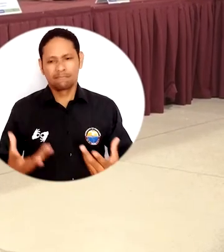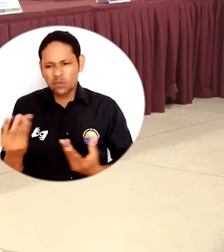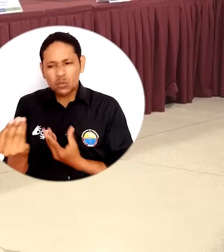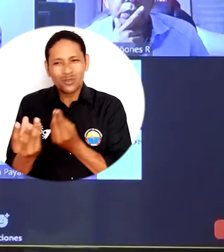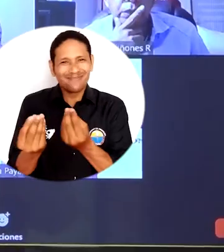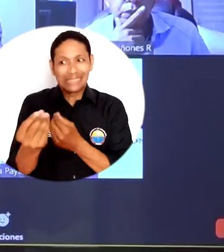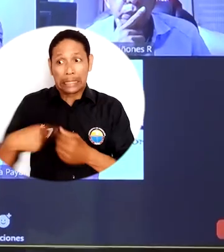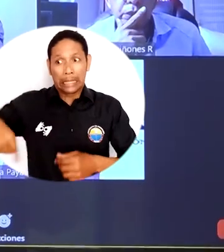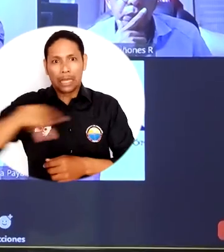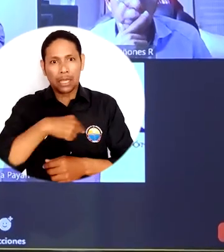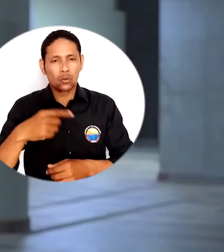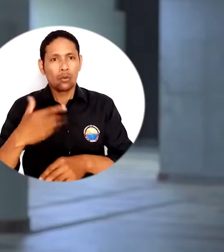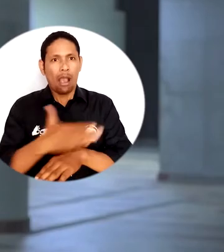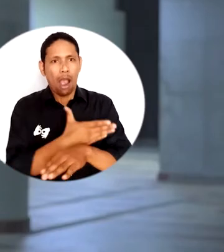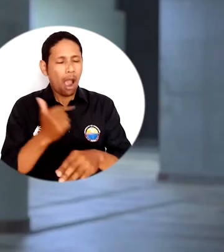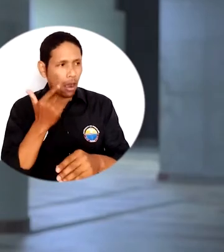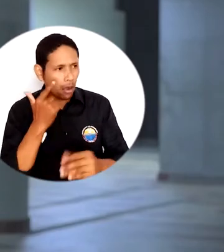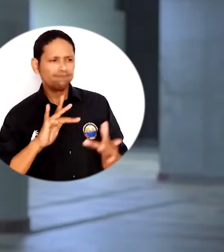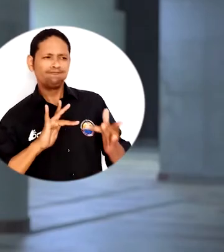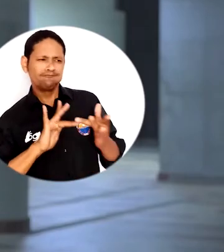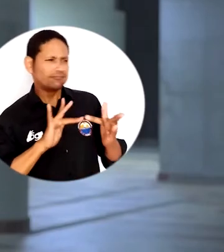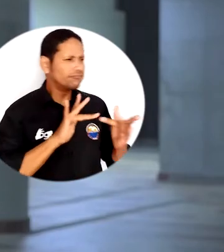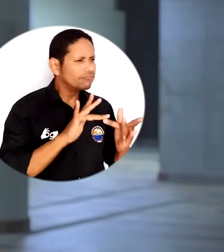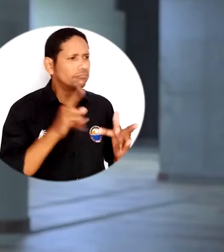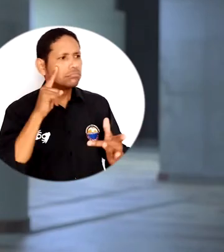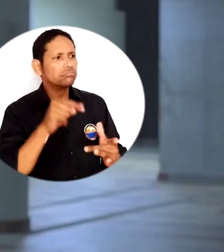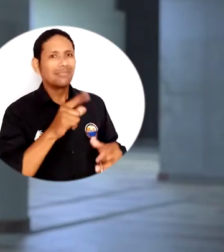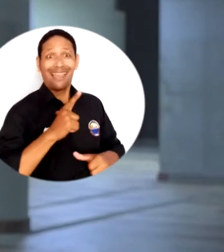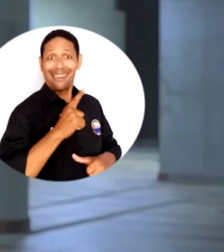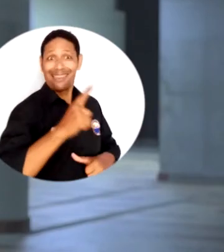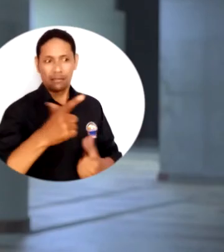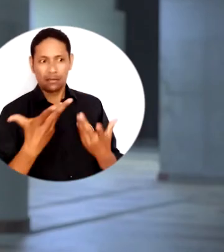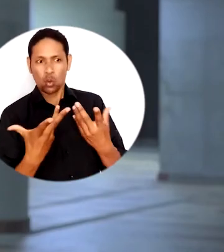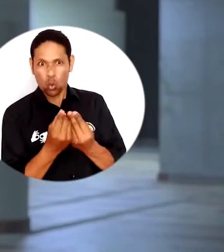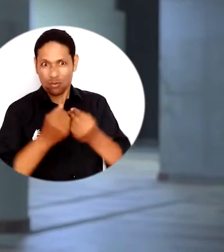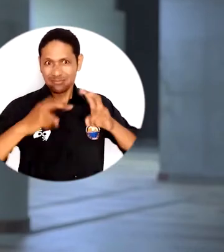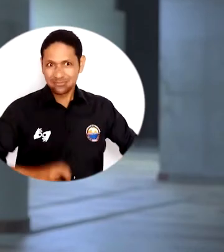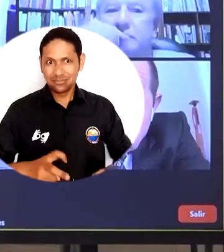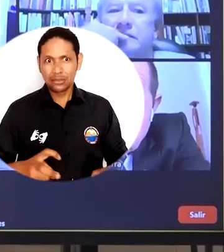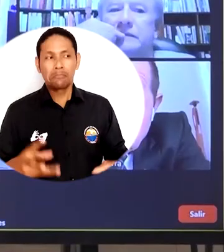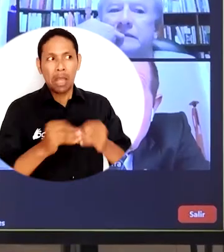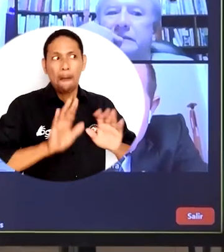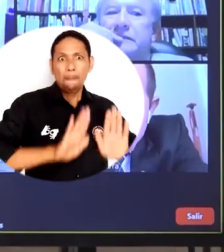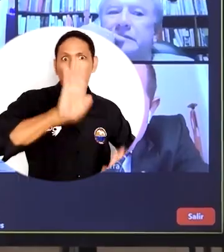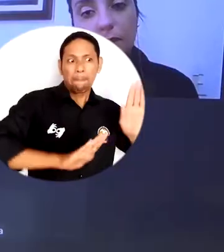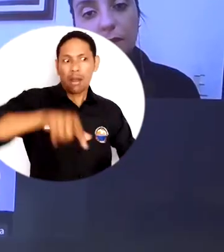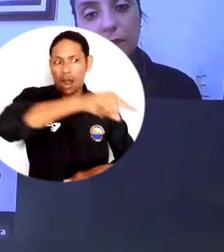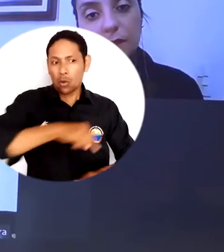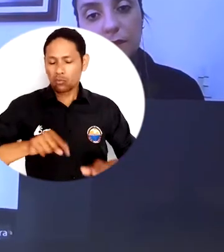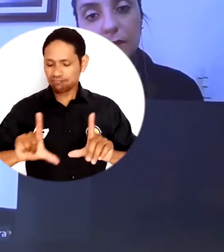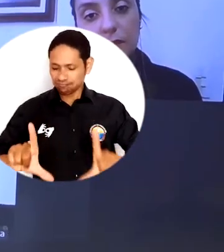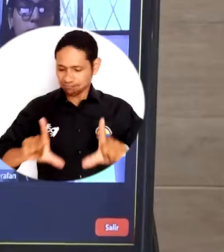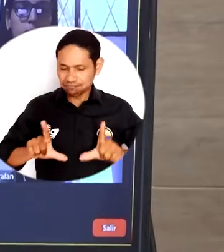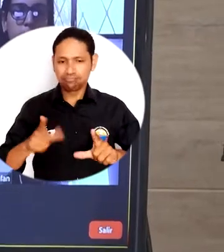Los integrantes de la Comisión de Pares establecieron un contacto directo con los líderes de los grupos de investigación, también con la participación